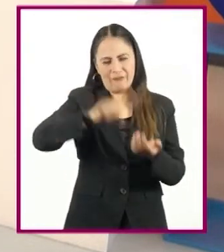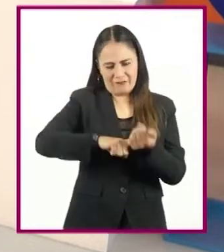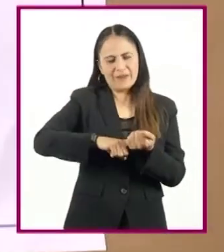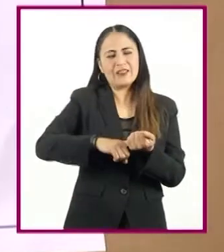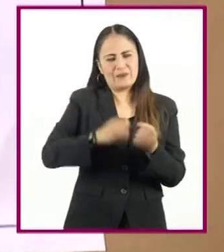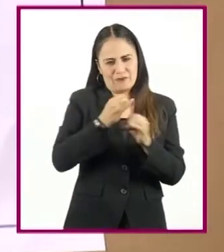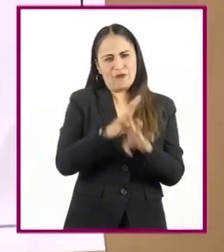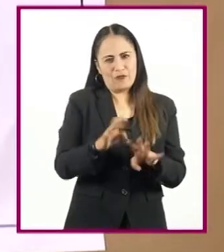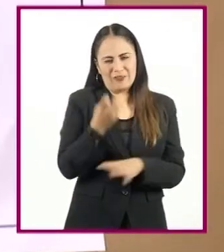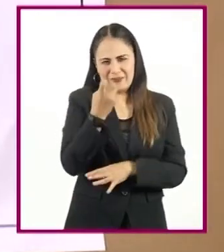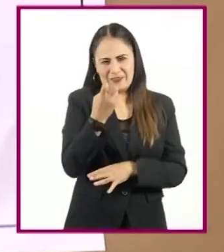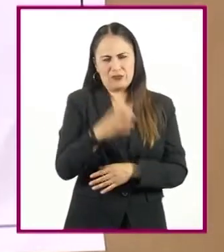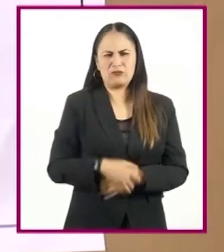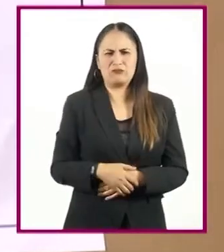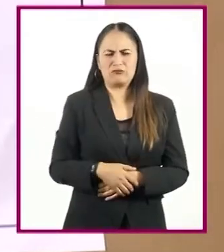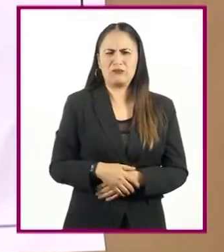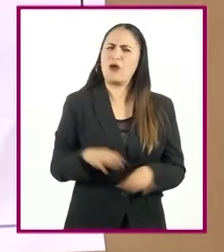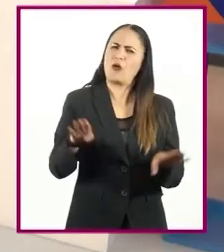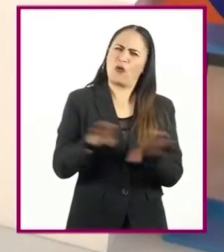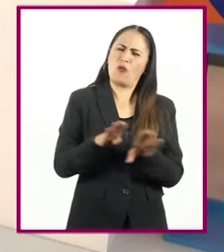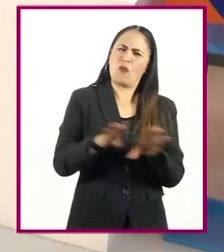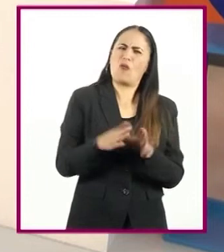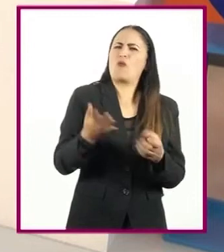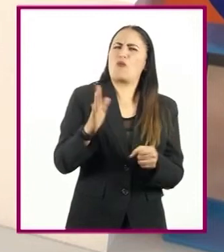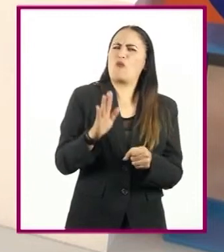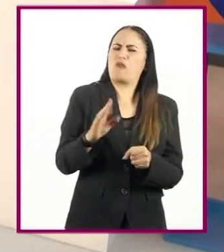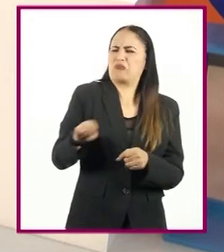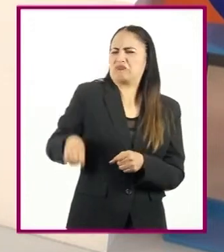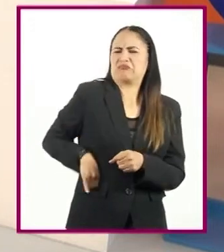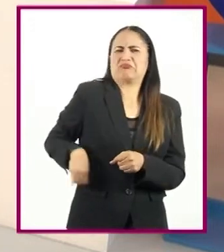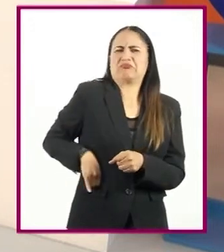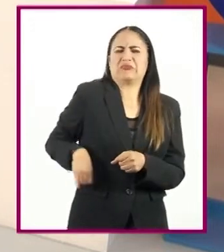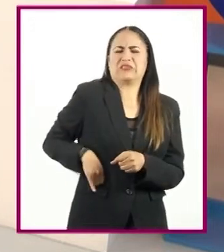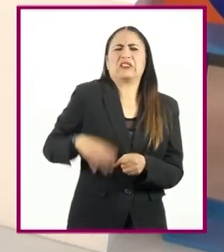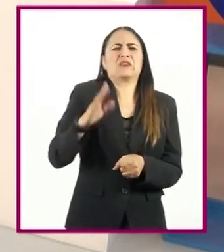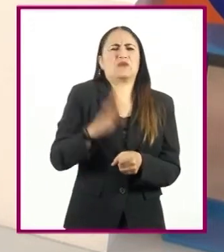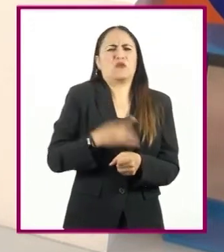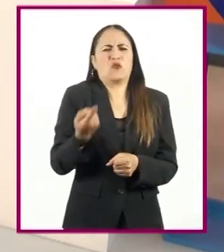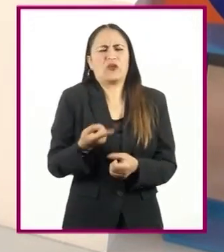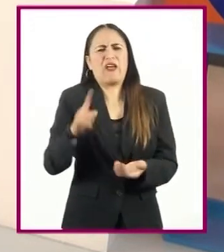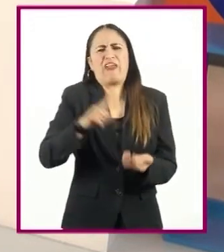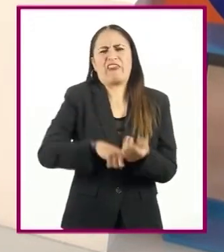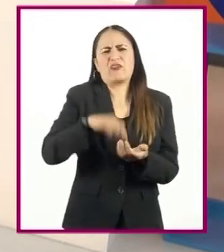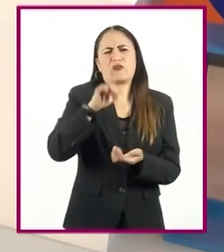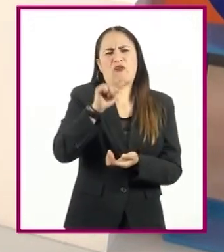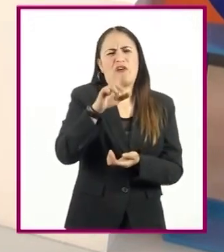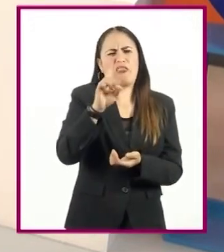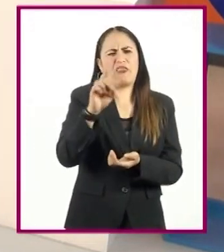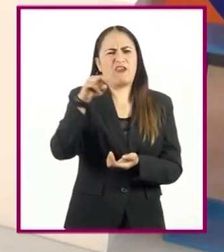para qué nos sirve saber todo lo que trabajamos sobre los temas del núcleo, cromosoma, ADN y genes?